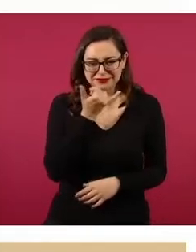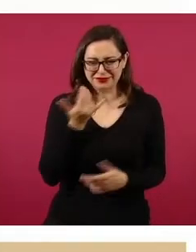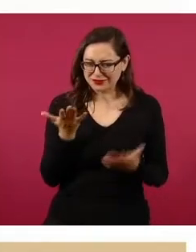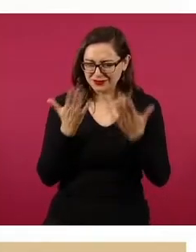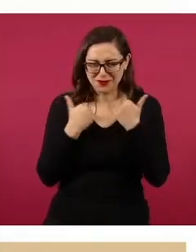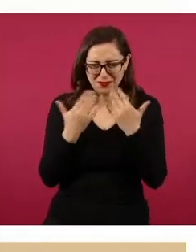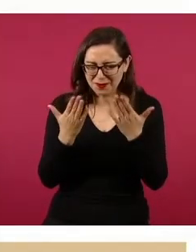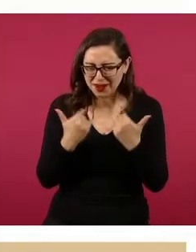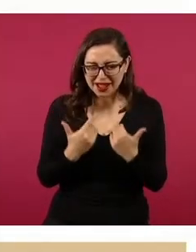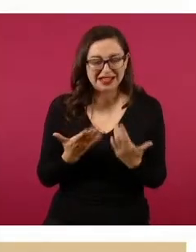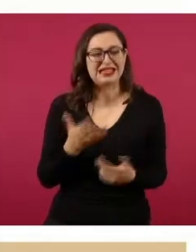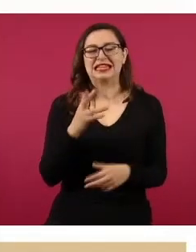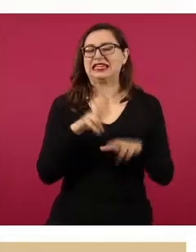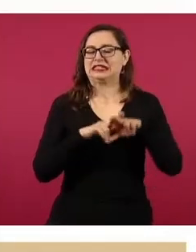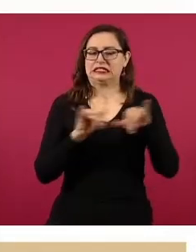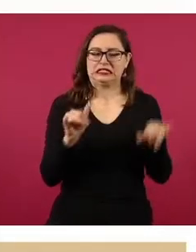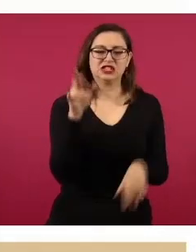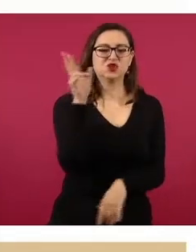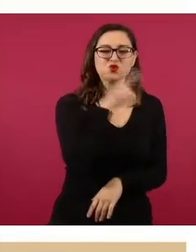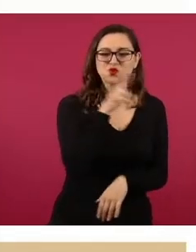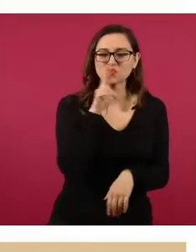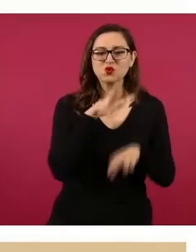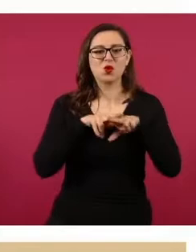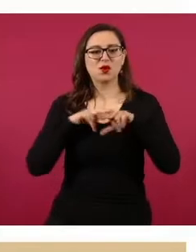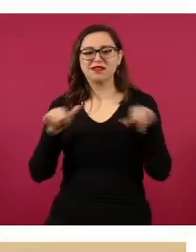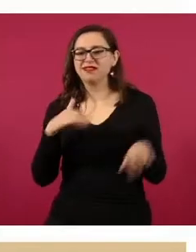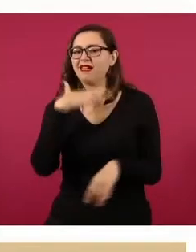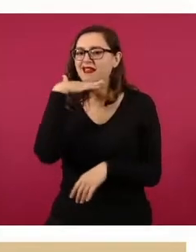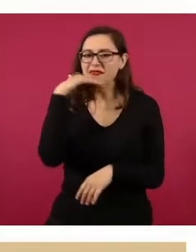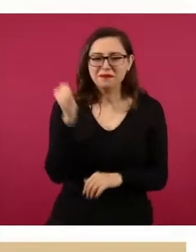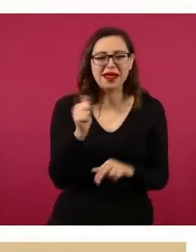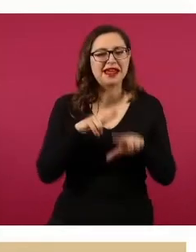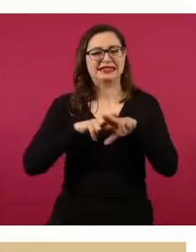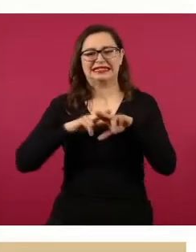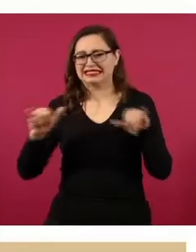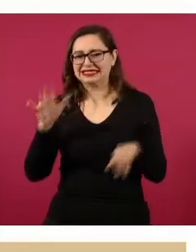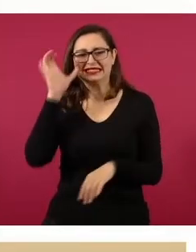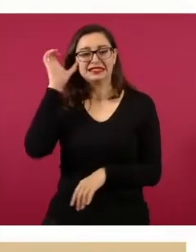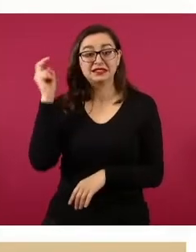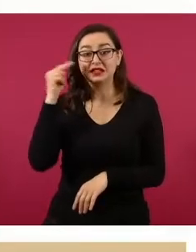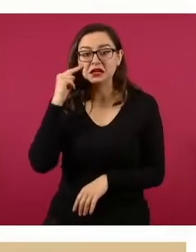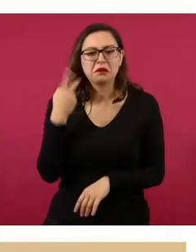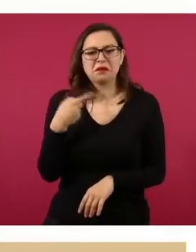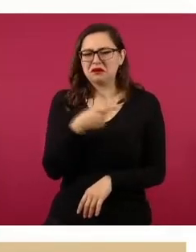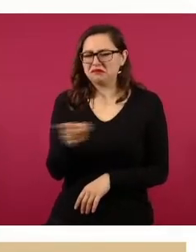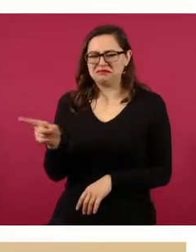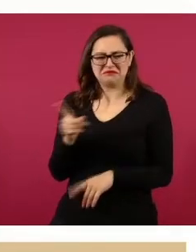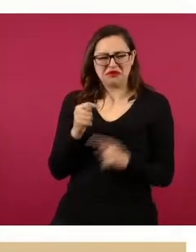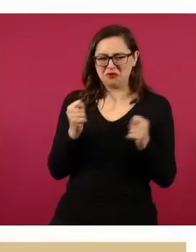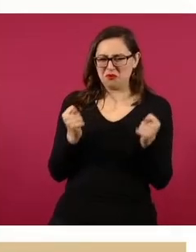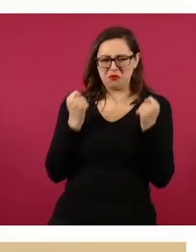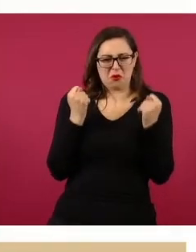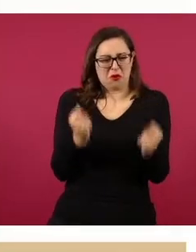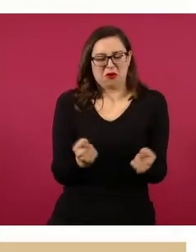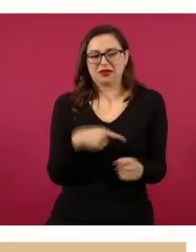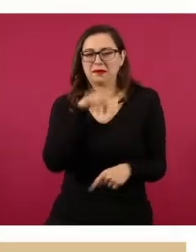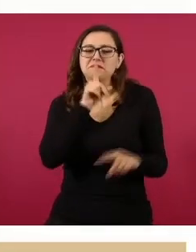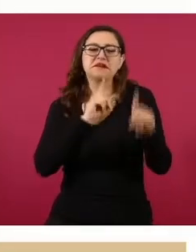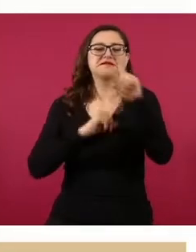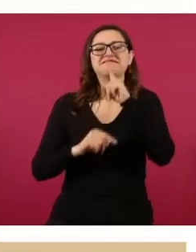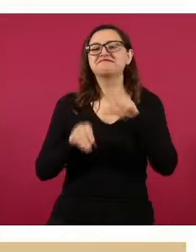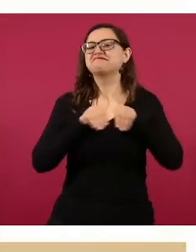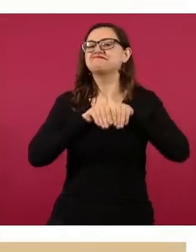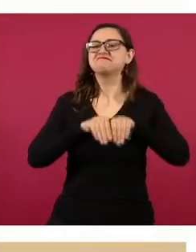No importa, de todos modos publican estas cosas como si fueran verdad. La organización fundada